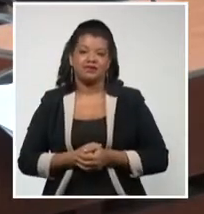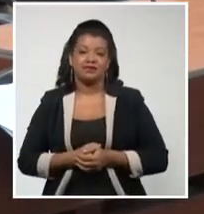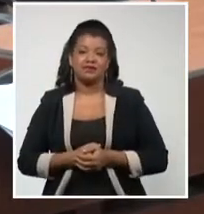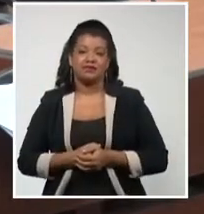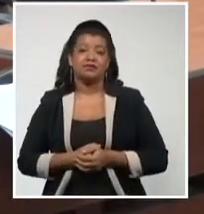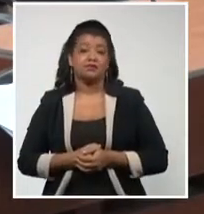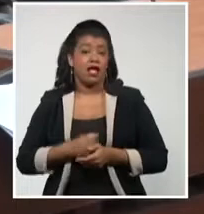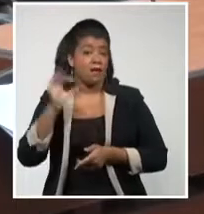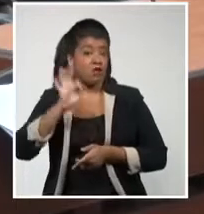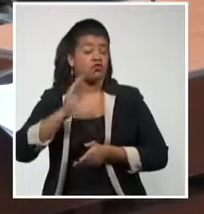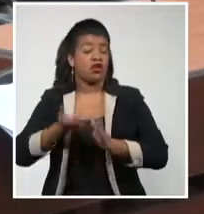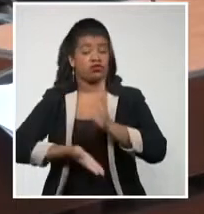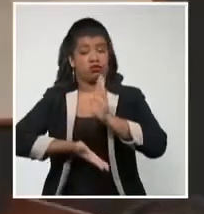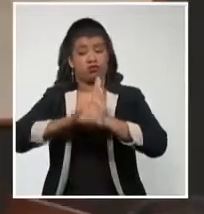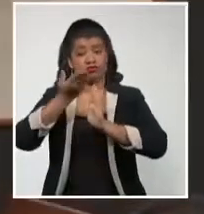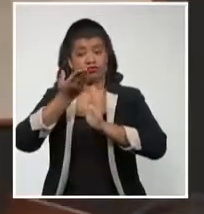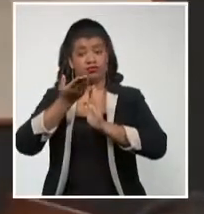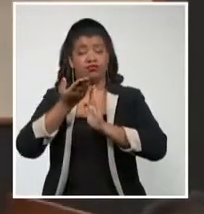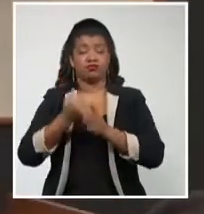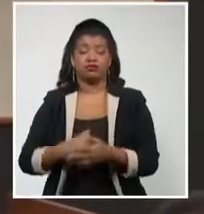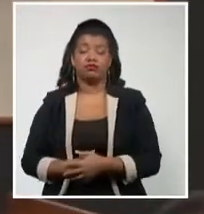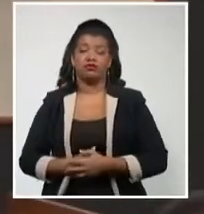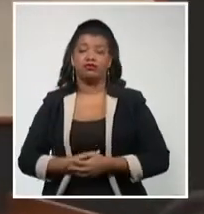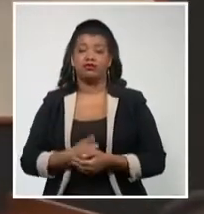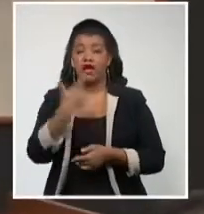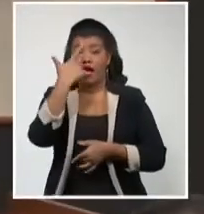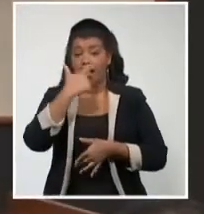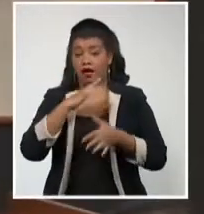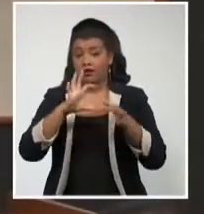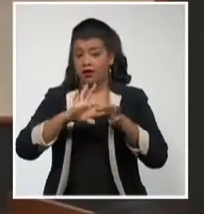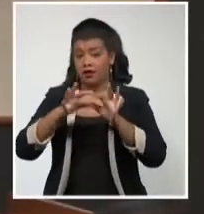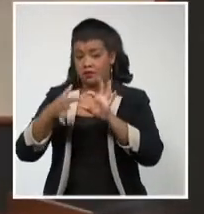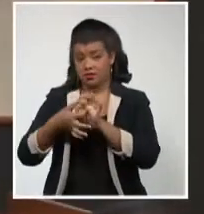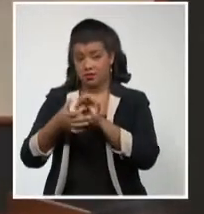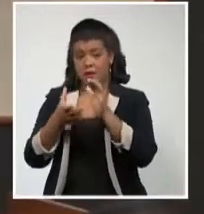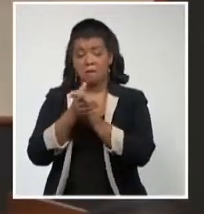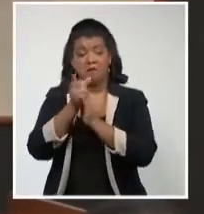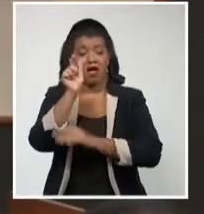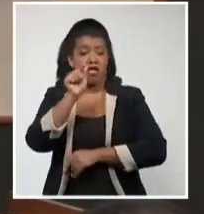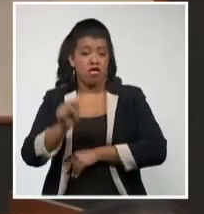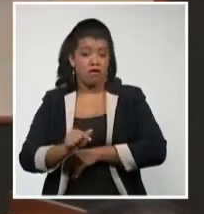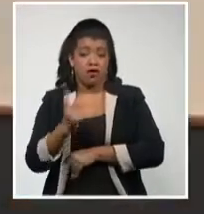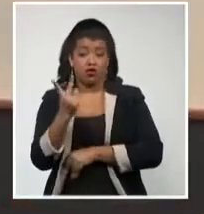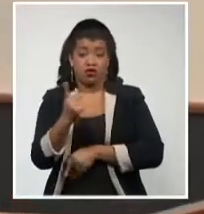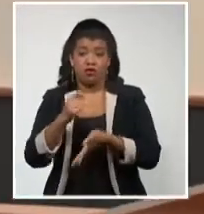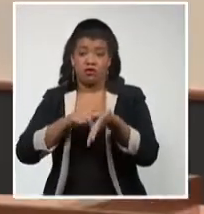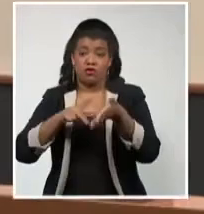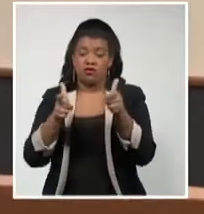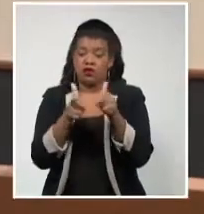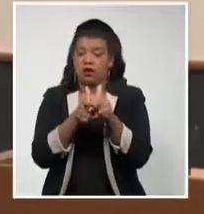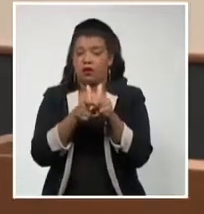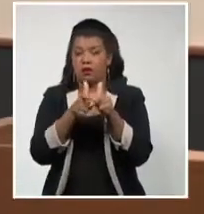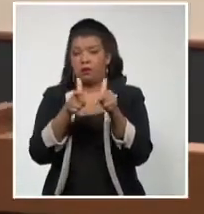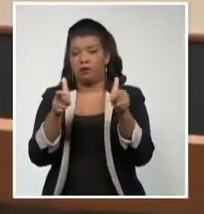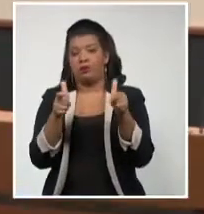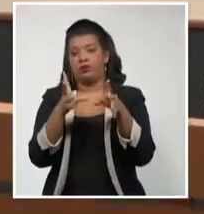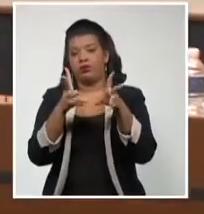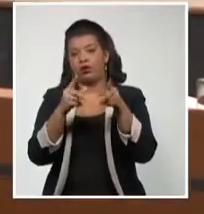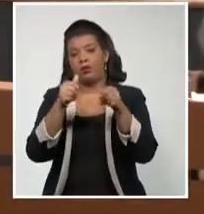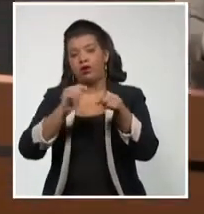están vinculados con viajeros. Artemisa y Mayabeque son las dos provincias con la mayor tasa de incidencia de la COVID-19 en Cuba,